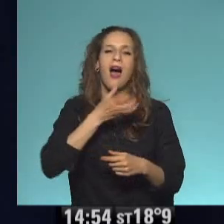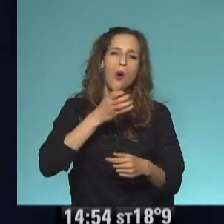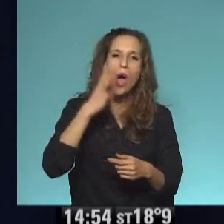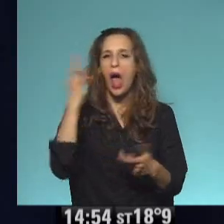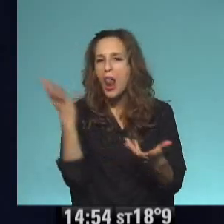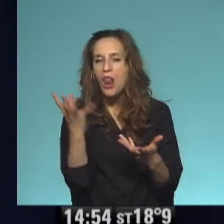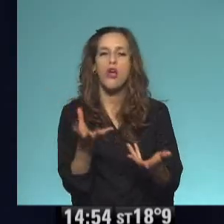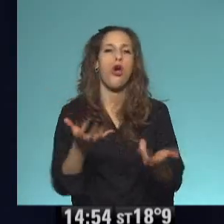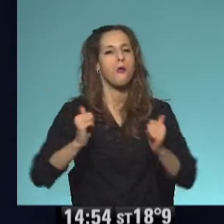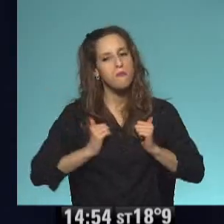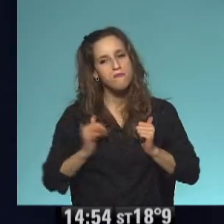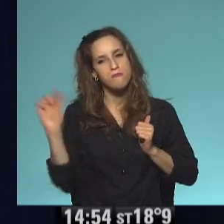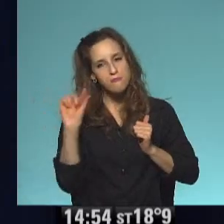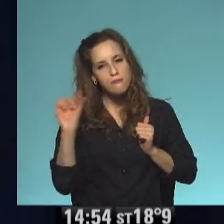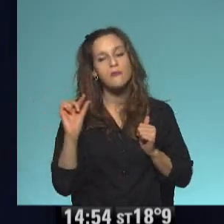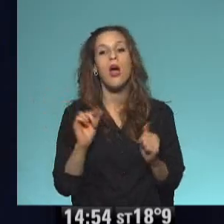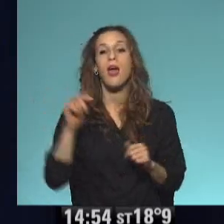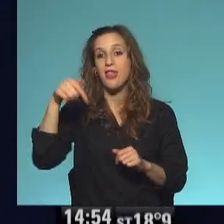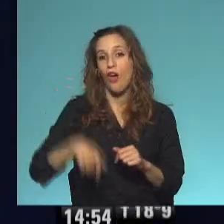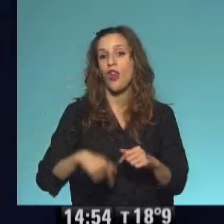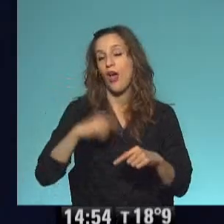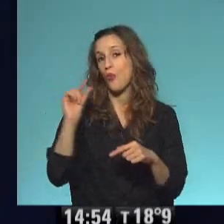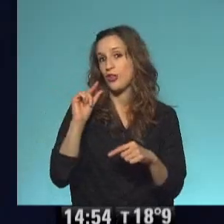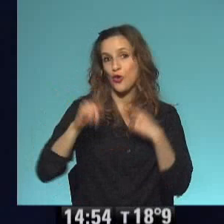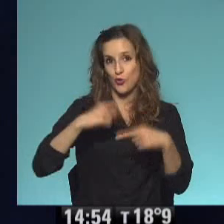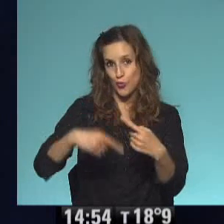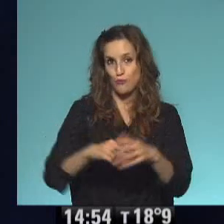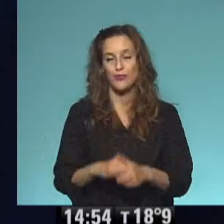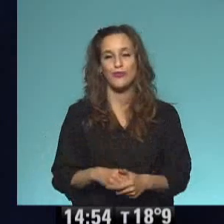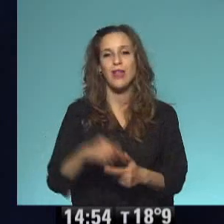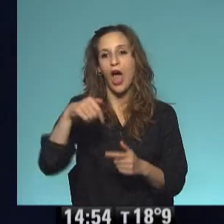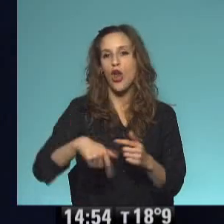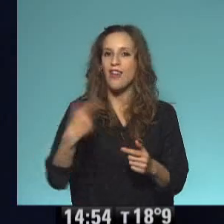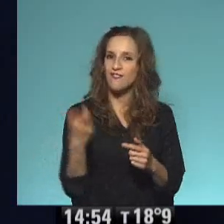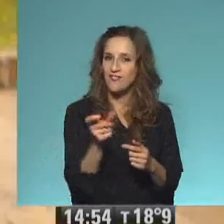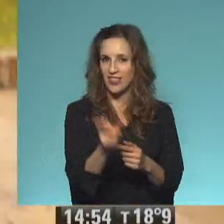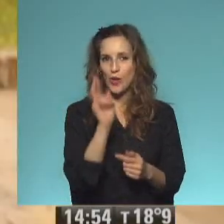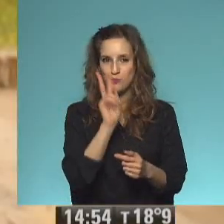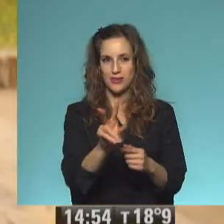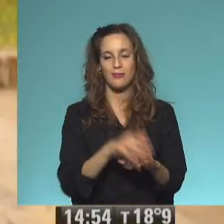descansen un poquito. Y nos quedamos viendo un videíto Día del Niño. Ahora volvemos.